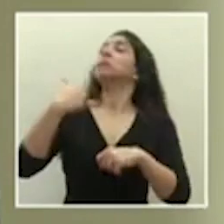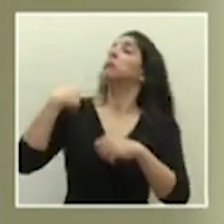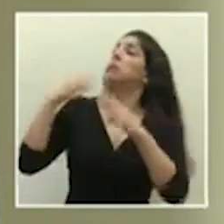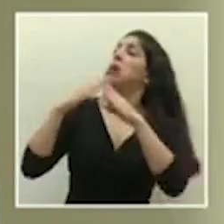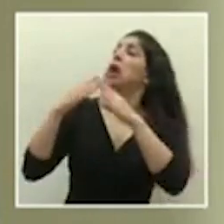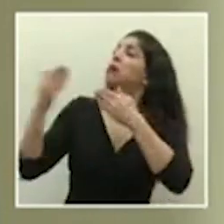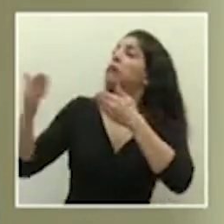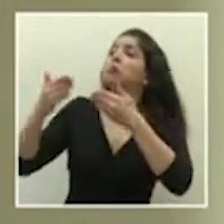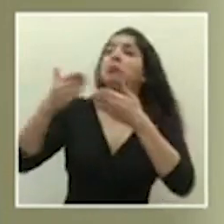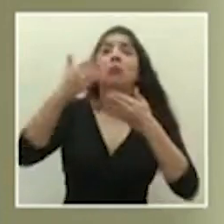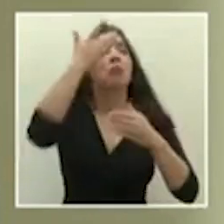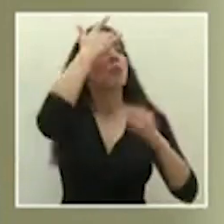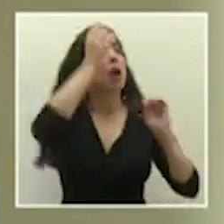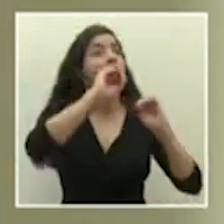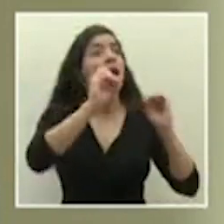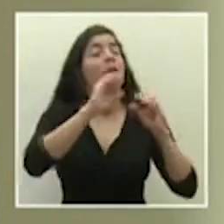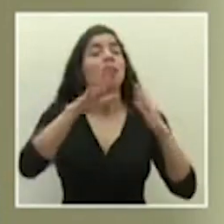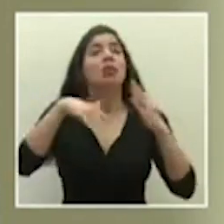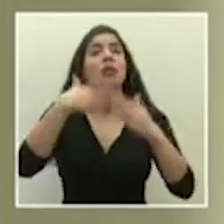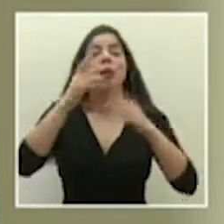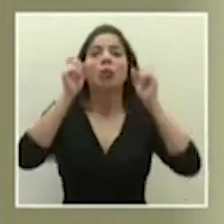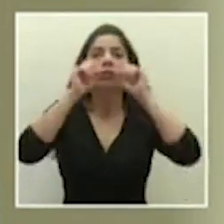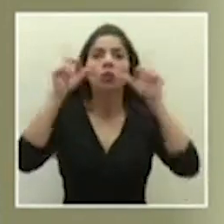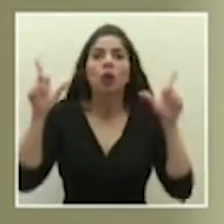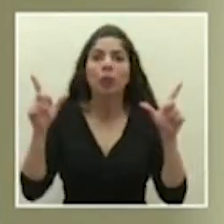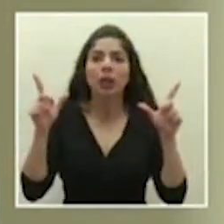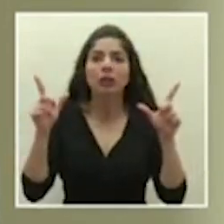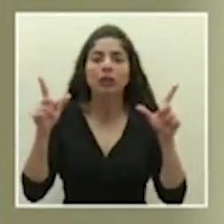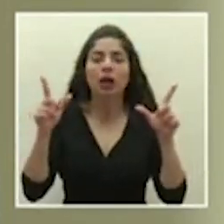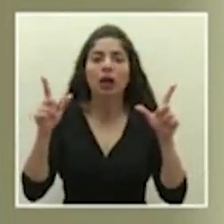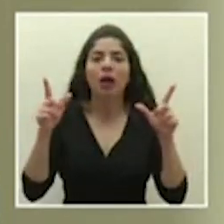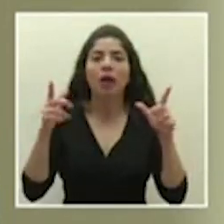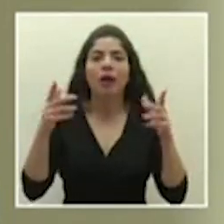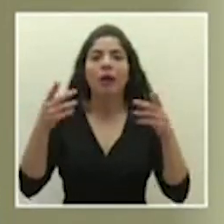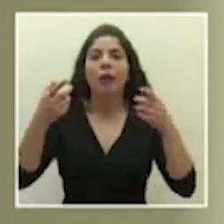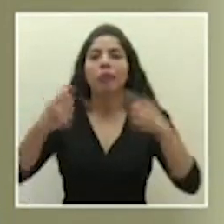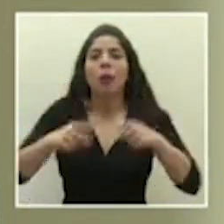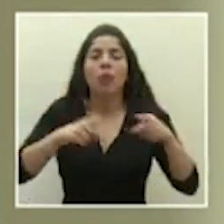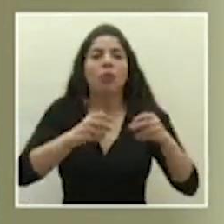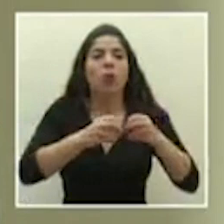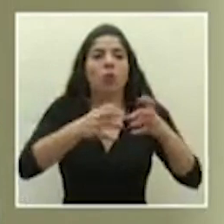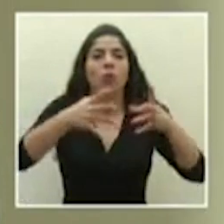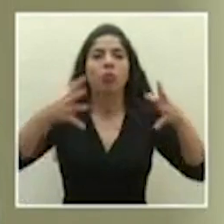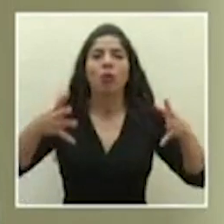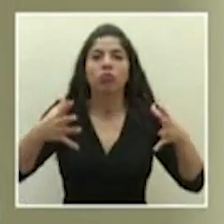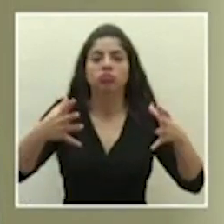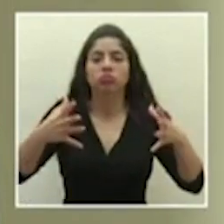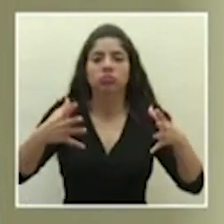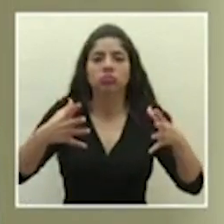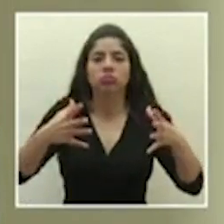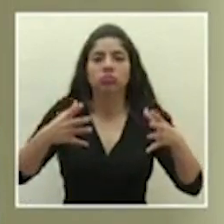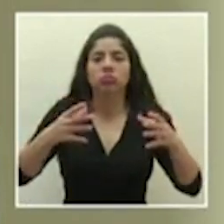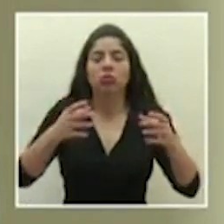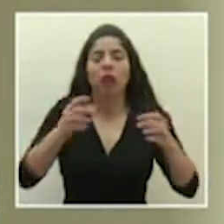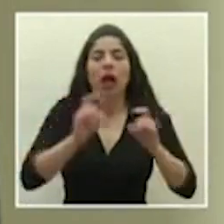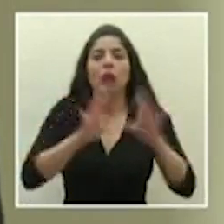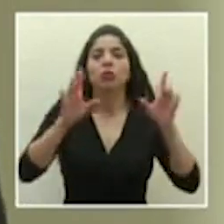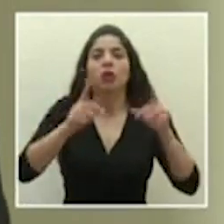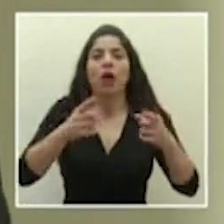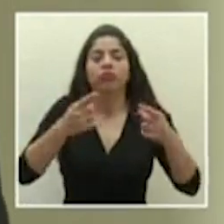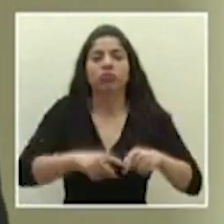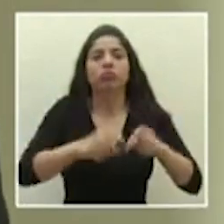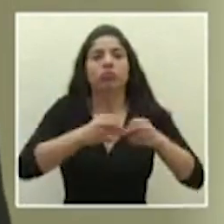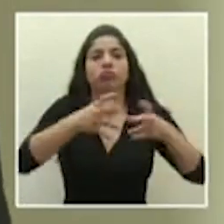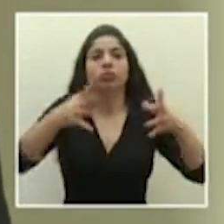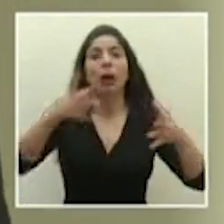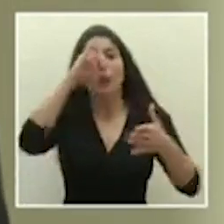se puede llevar una sorpresa de que pueden ocurrir varios casos repentinamente y justamente por eso es